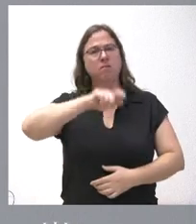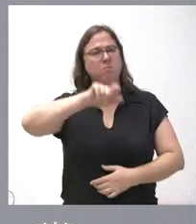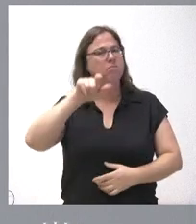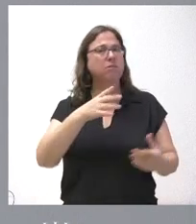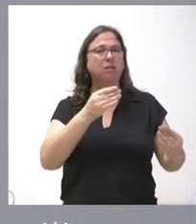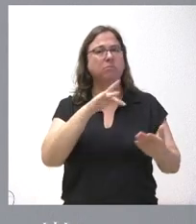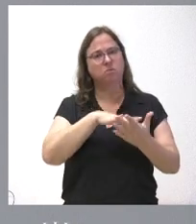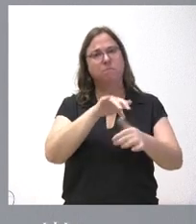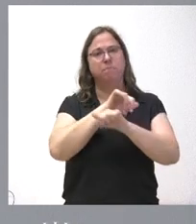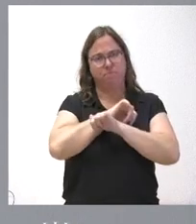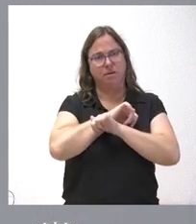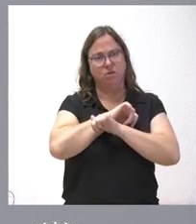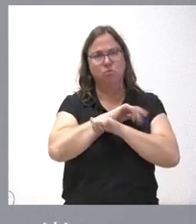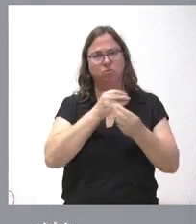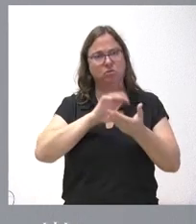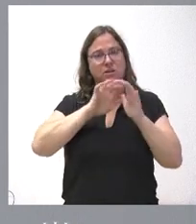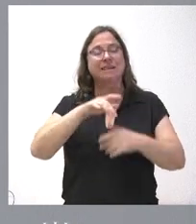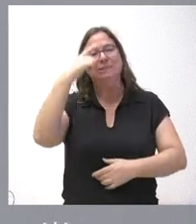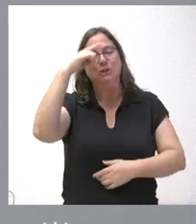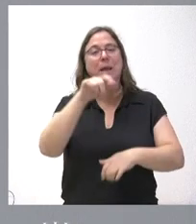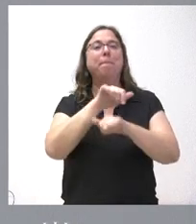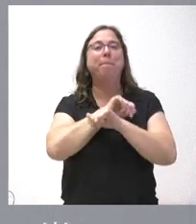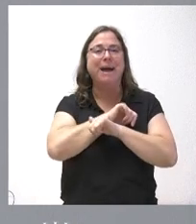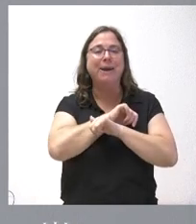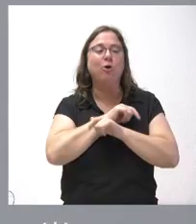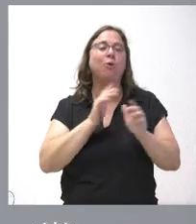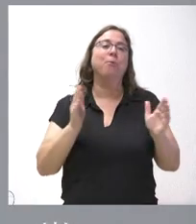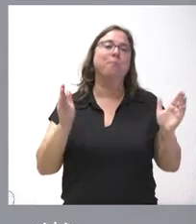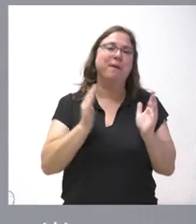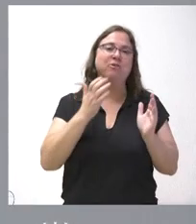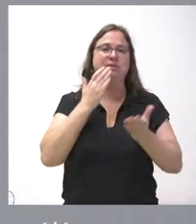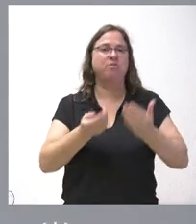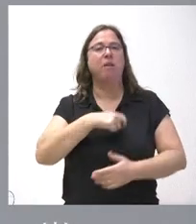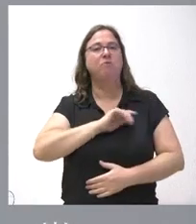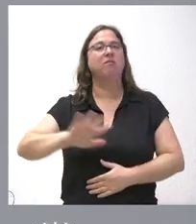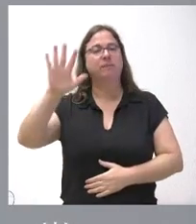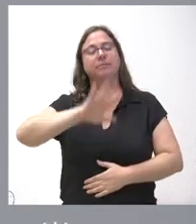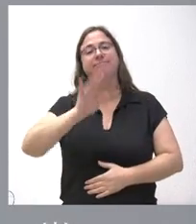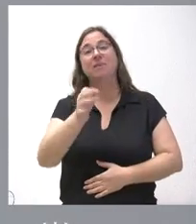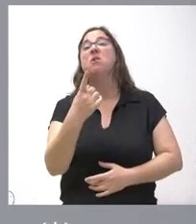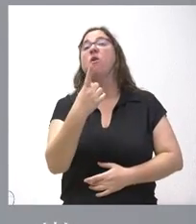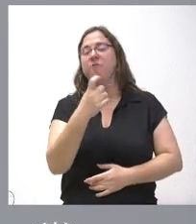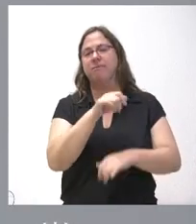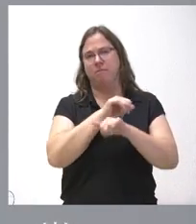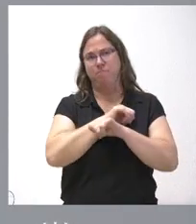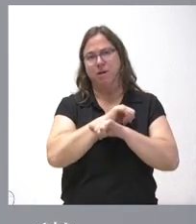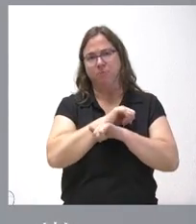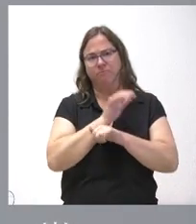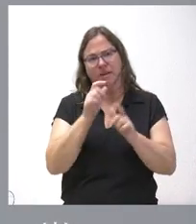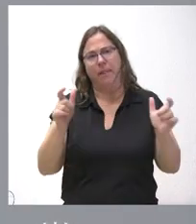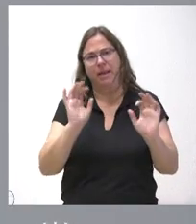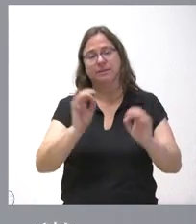en paro en nuestra comunidad autónoma. Que es verdad que nuestra tasa de paro es menor que la media nacional, sí, pero que es verdad que todavía tenemos una tasa de paro muy alta también.